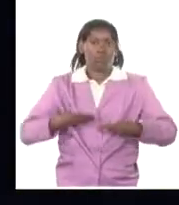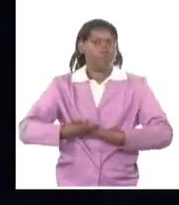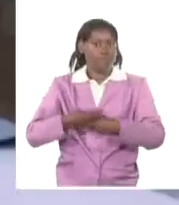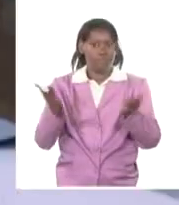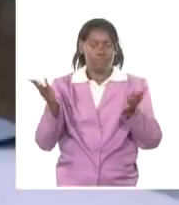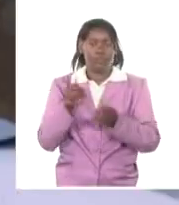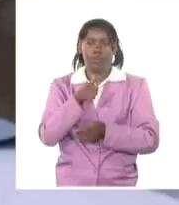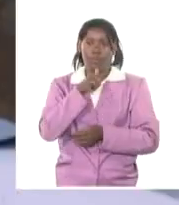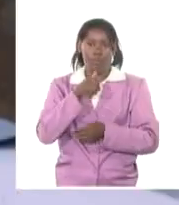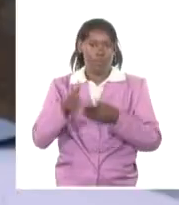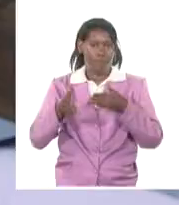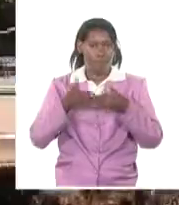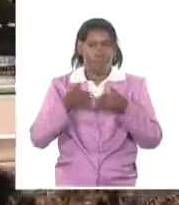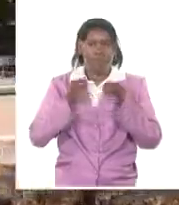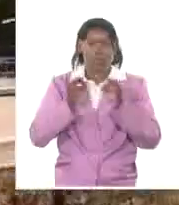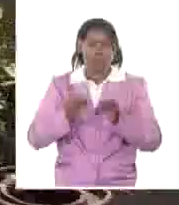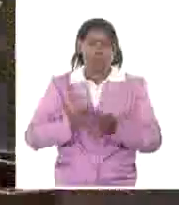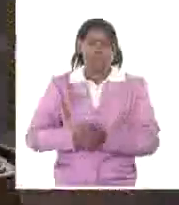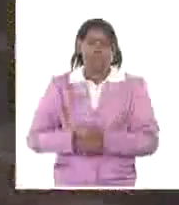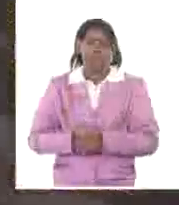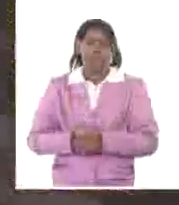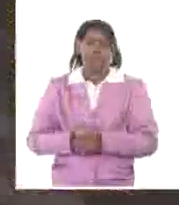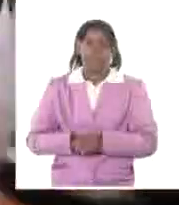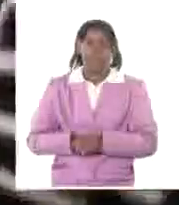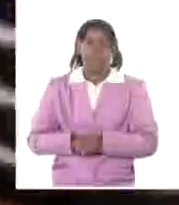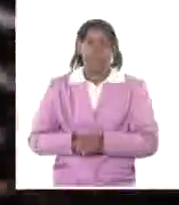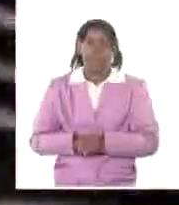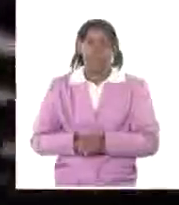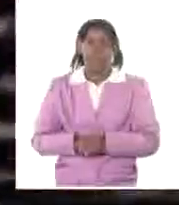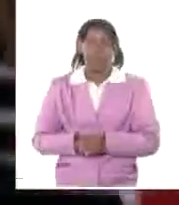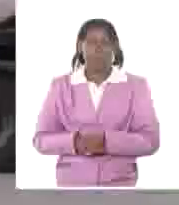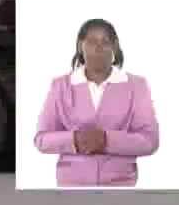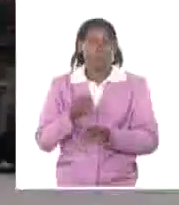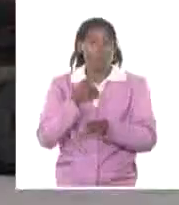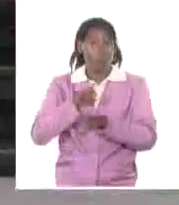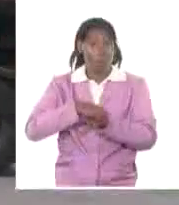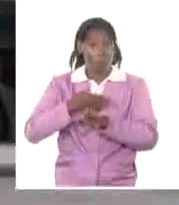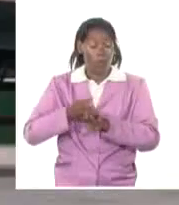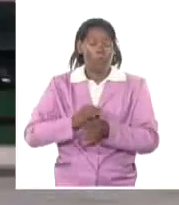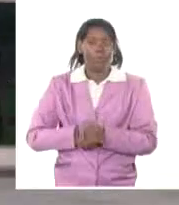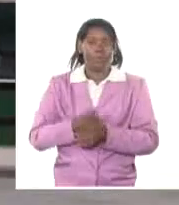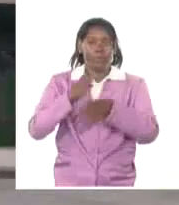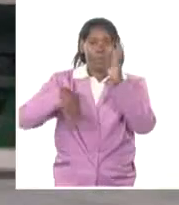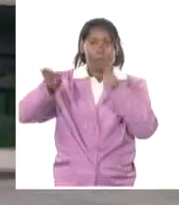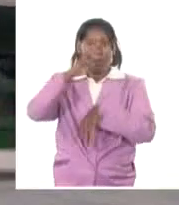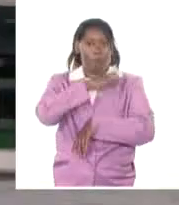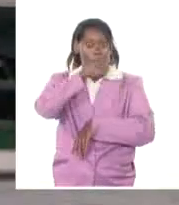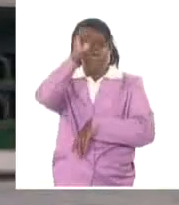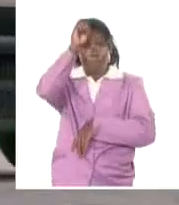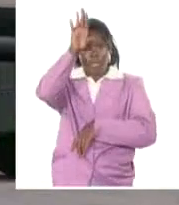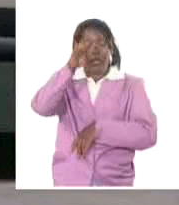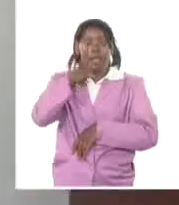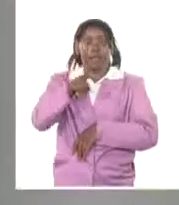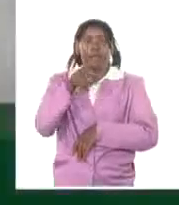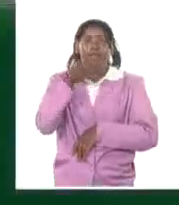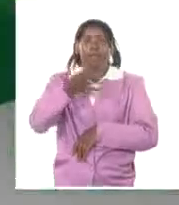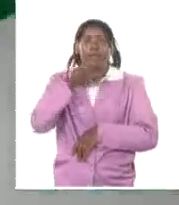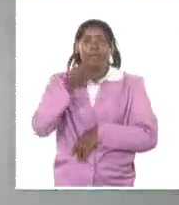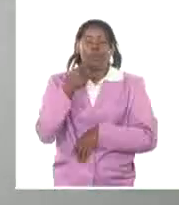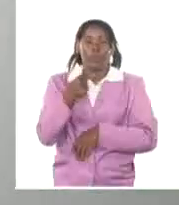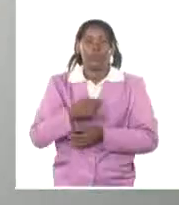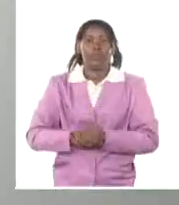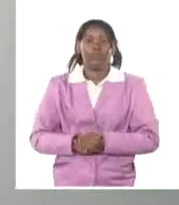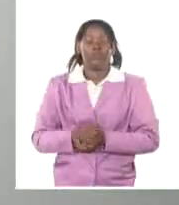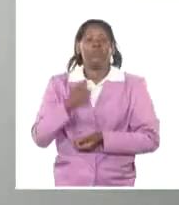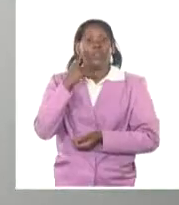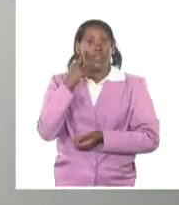hasta que llegue a los puntos de venta. En otro momento, el ministro de Energía y Minas reconoció que ha existido